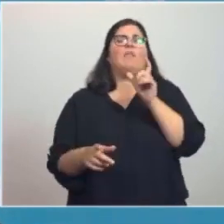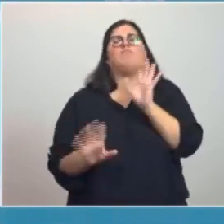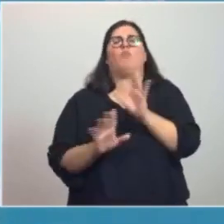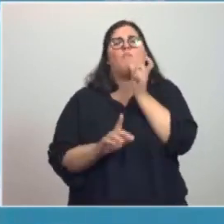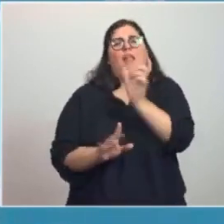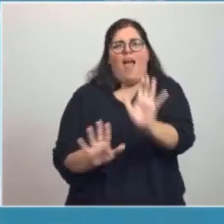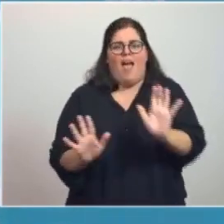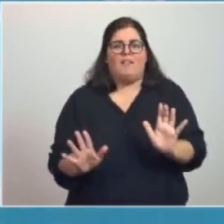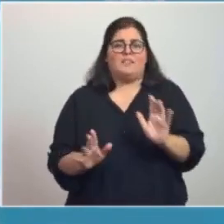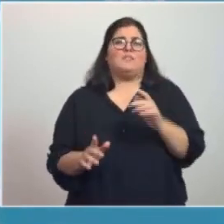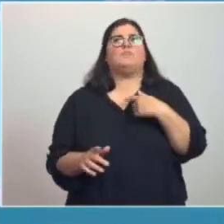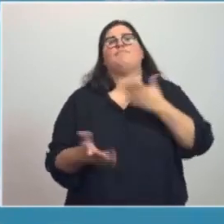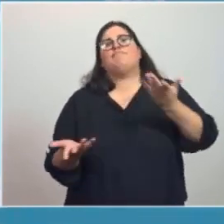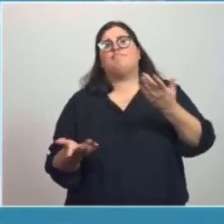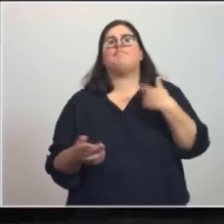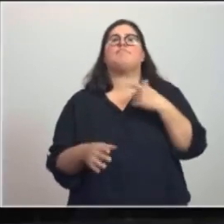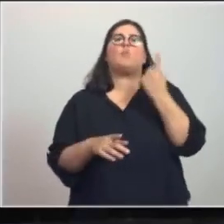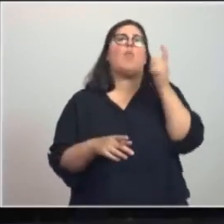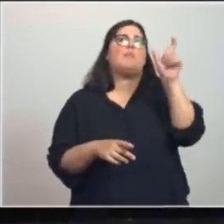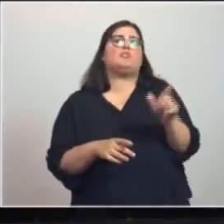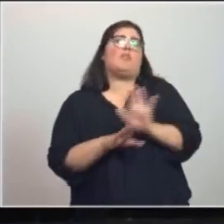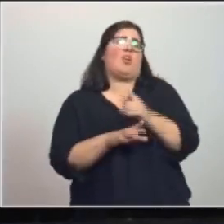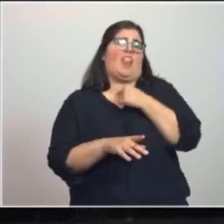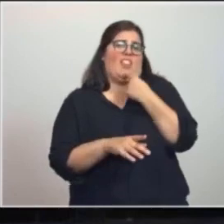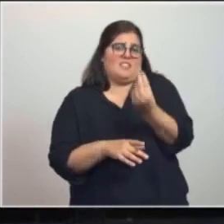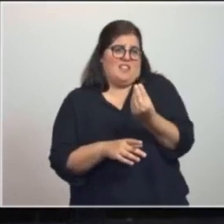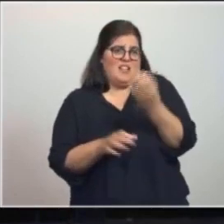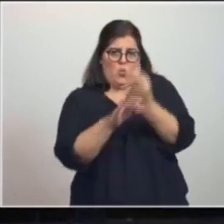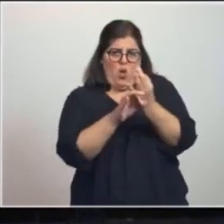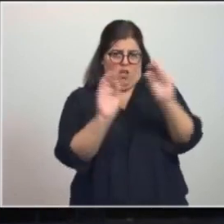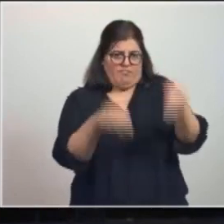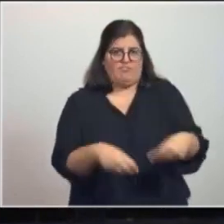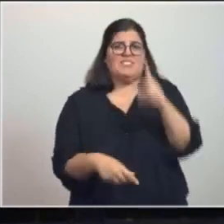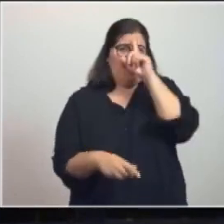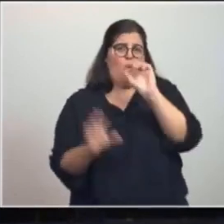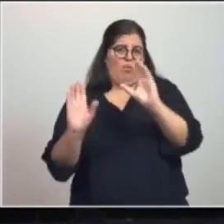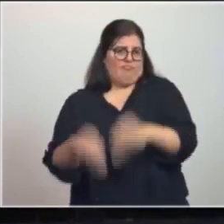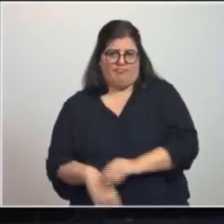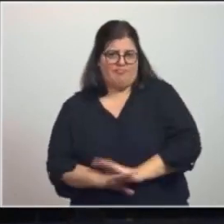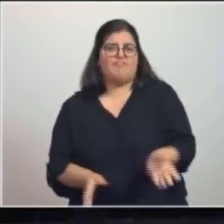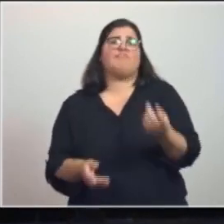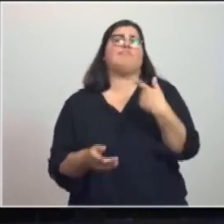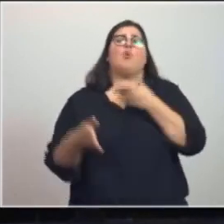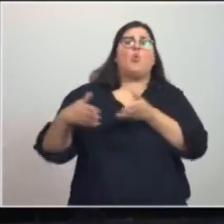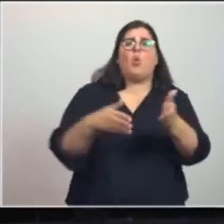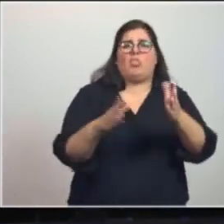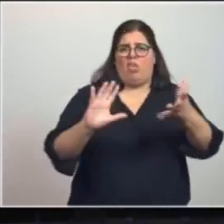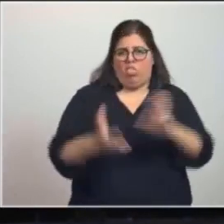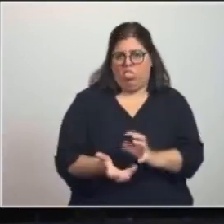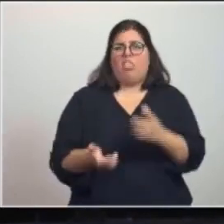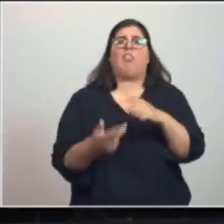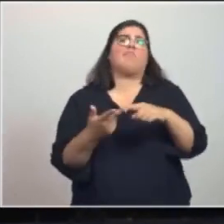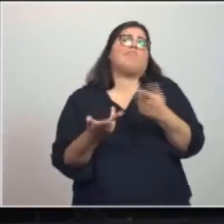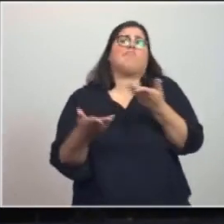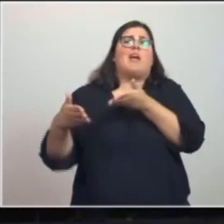a bien decir que alguien se va a quedar sin escuela, que alguien se va a quedar sin salud, que alguien se va a quedar sin la ruta, que alguien se va a quedar